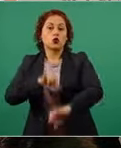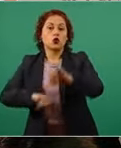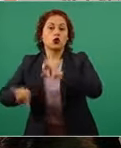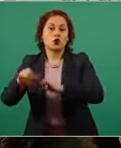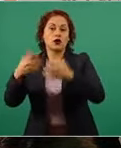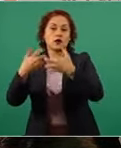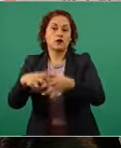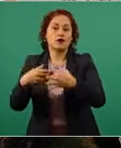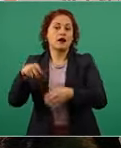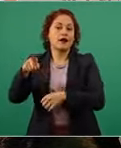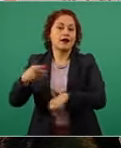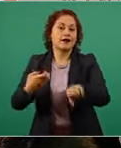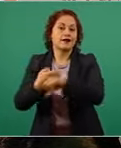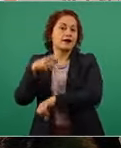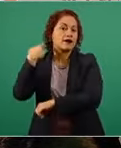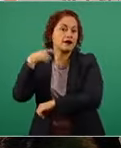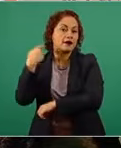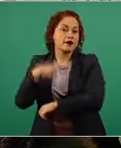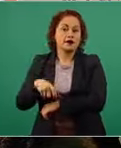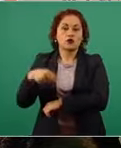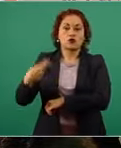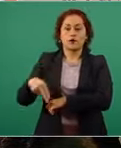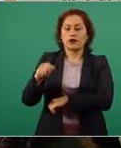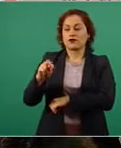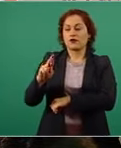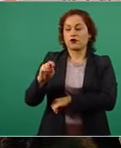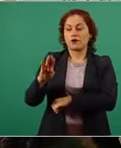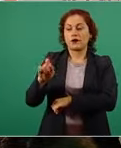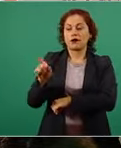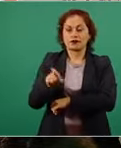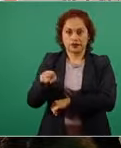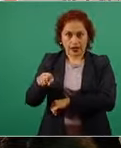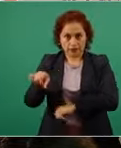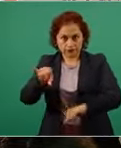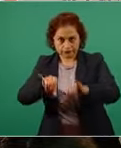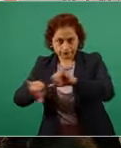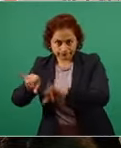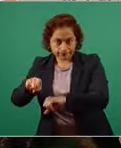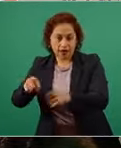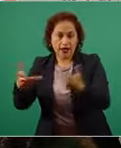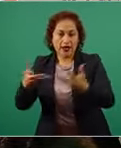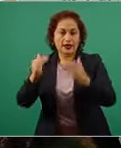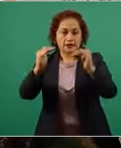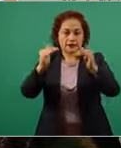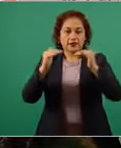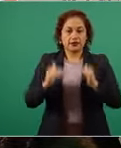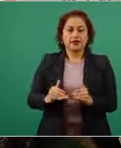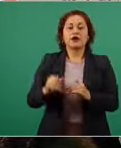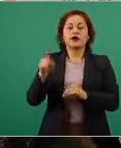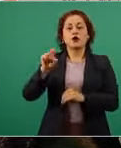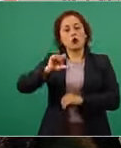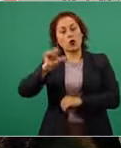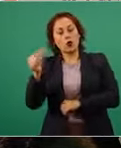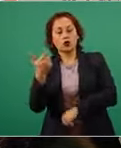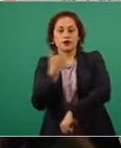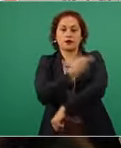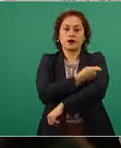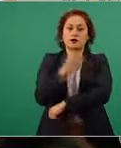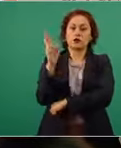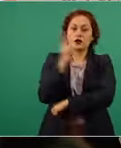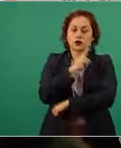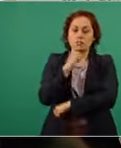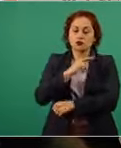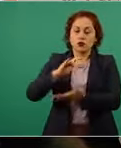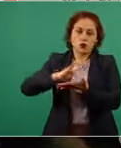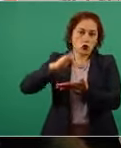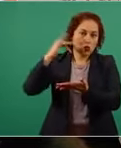Drogmex. La siguiente vacuna es Sputnik V, que también queremos agradecerle mucho, presidente, porque Argentina